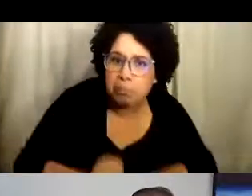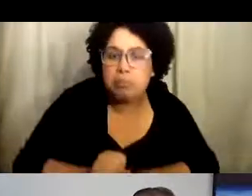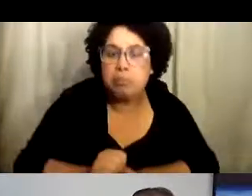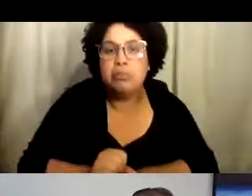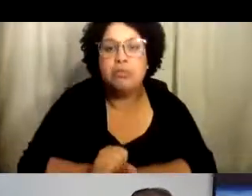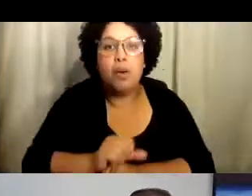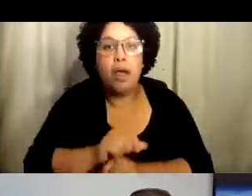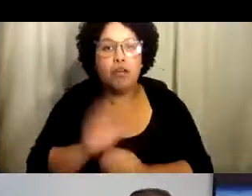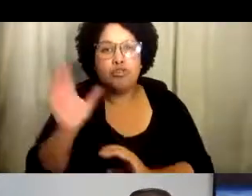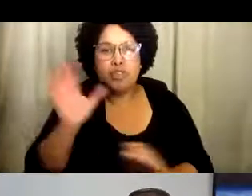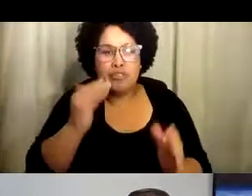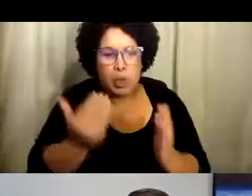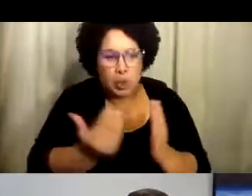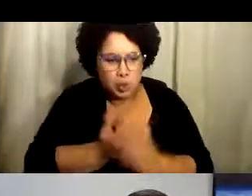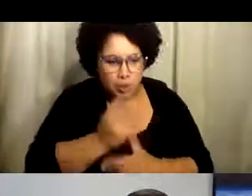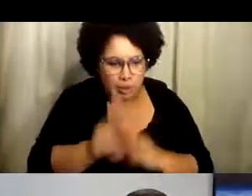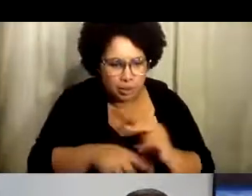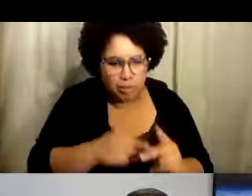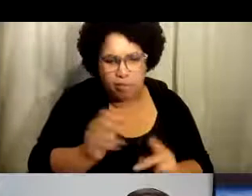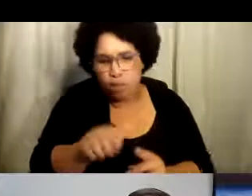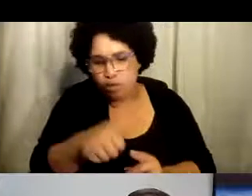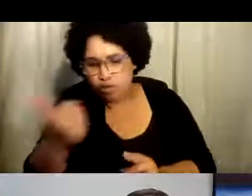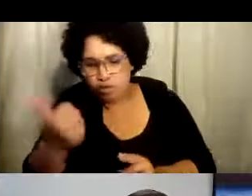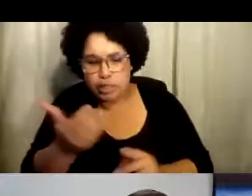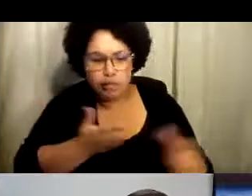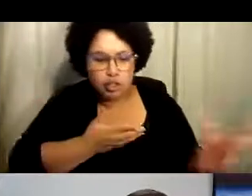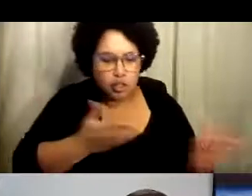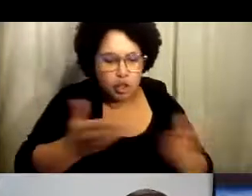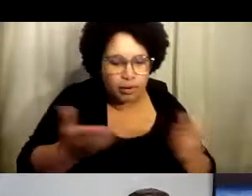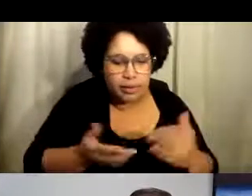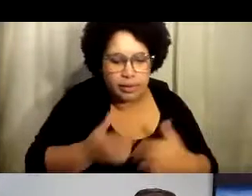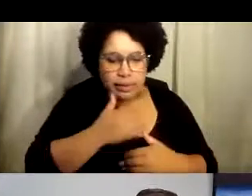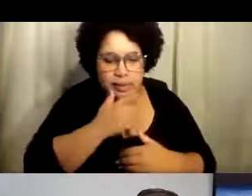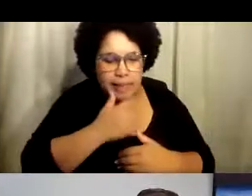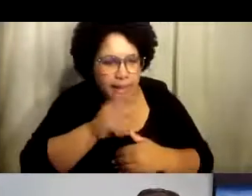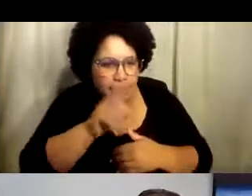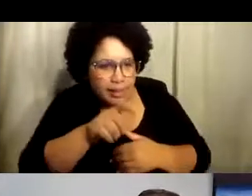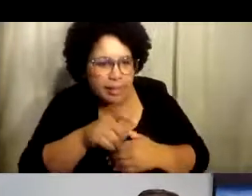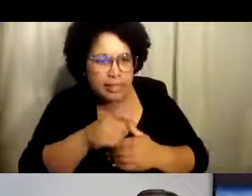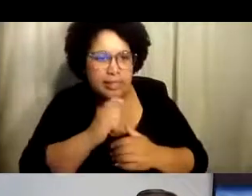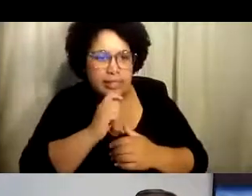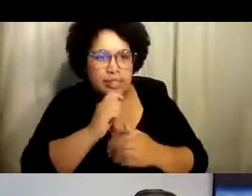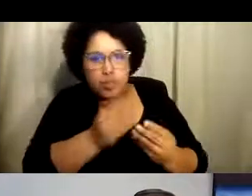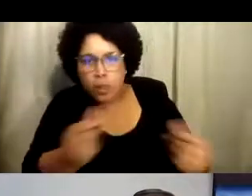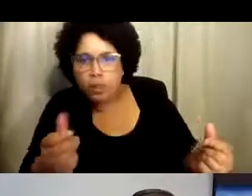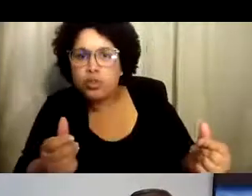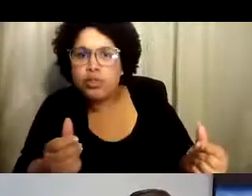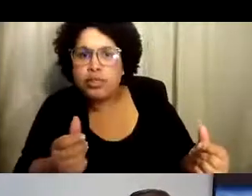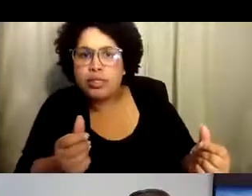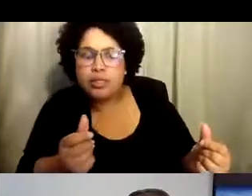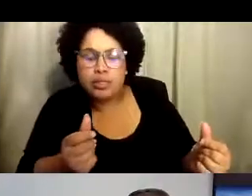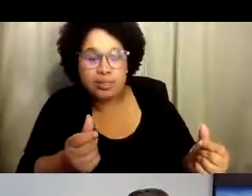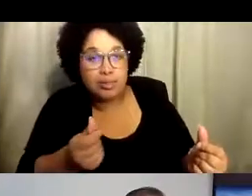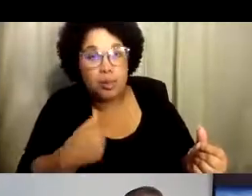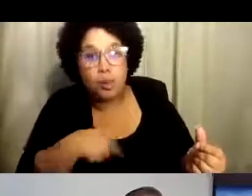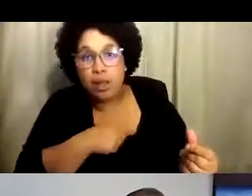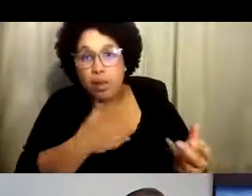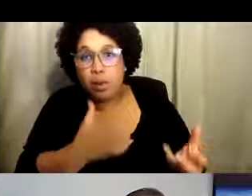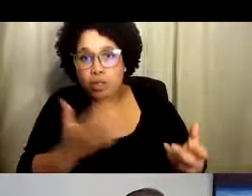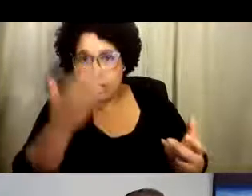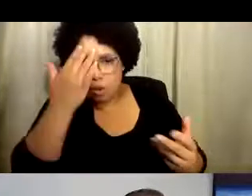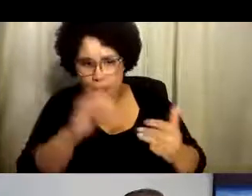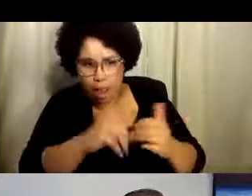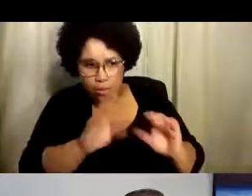solamente unos 30 o 60 días, ¿verdad? Pero esto se volvió nuestro nuevo normal. Así que tuvimos que revisar servicios alternativos.